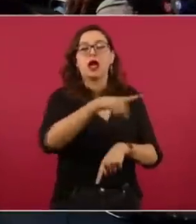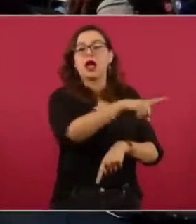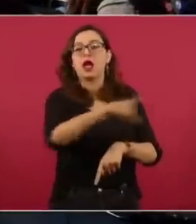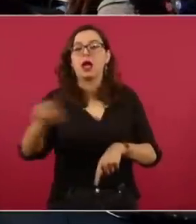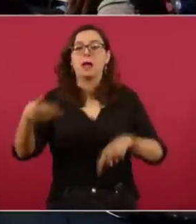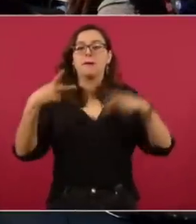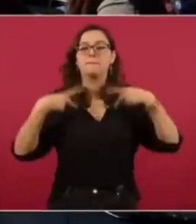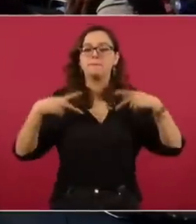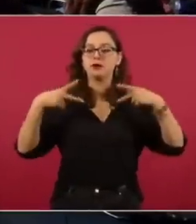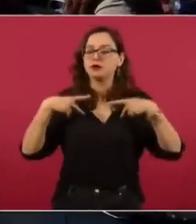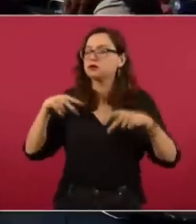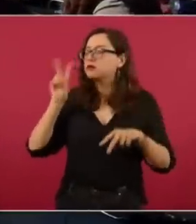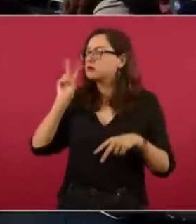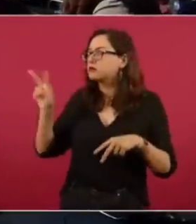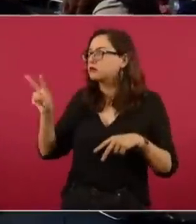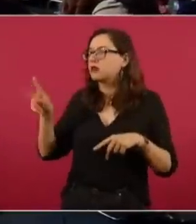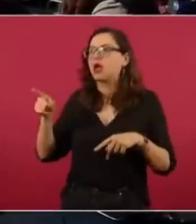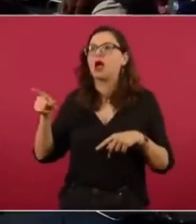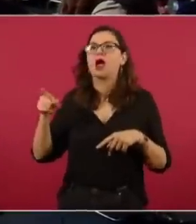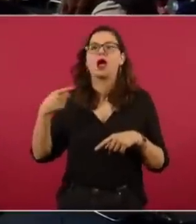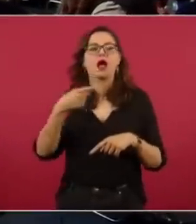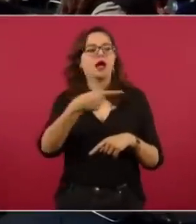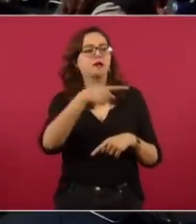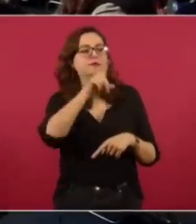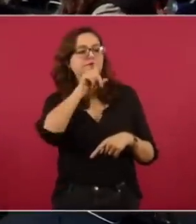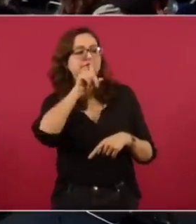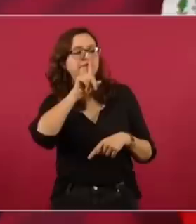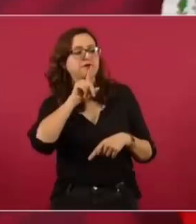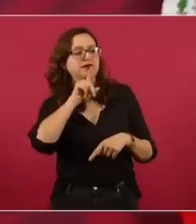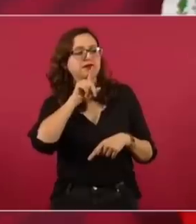no van a ser esos, van a ser estos.